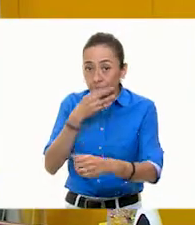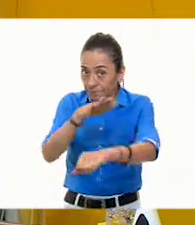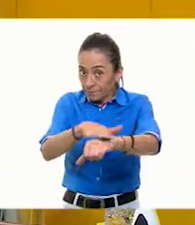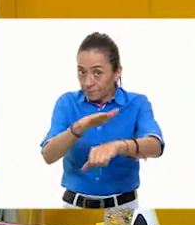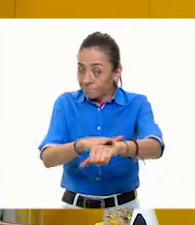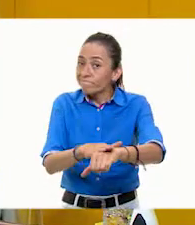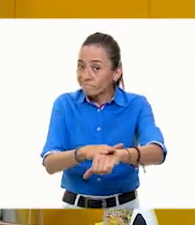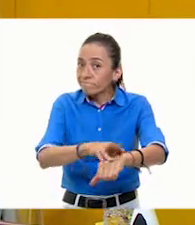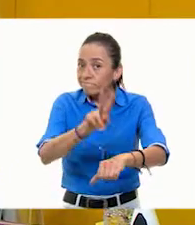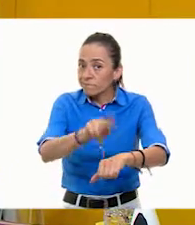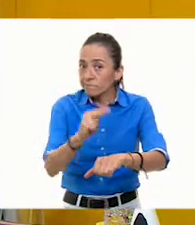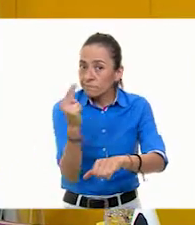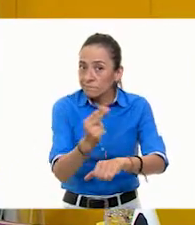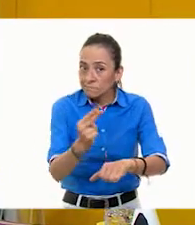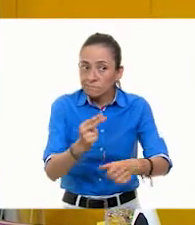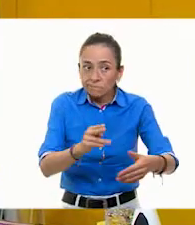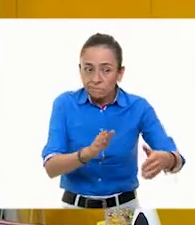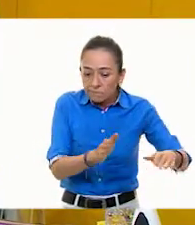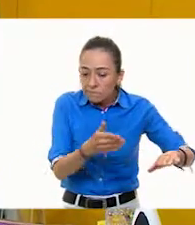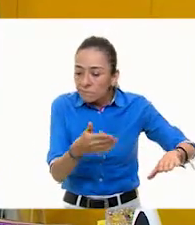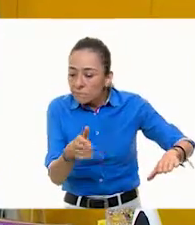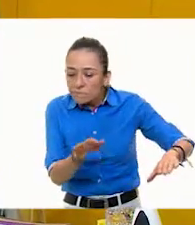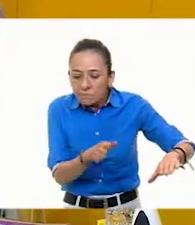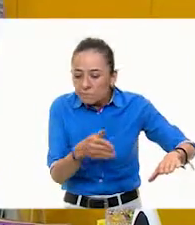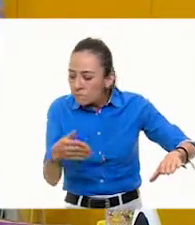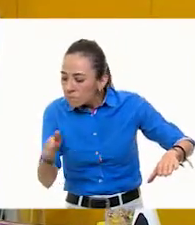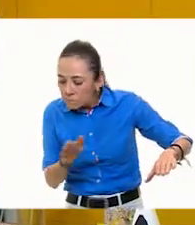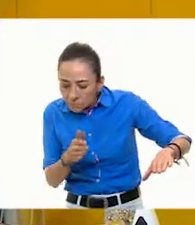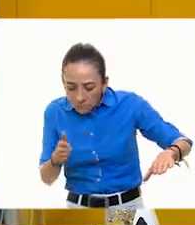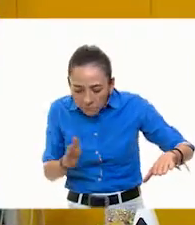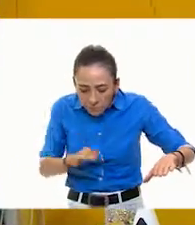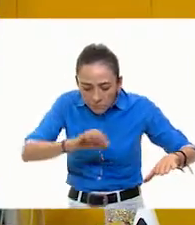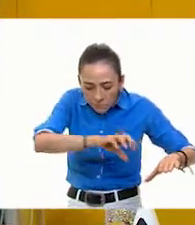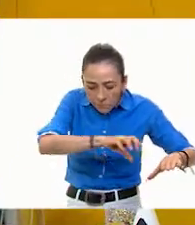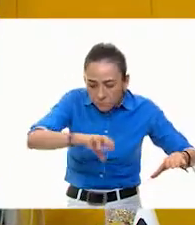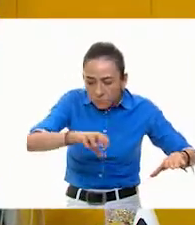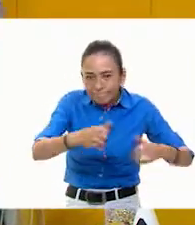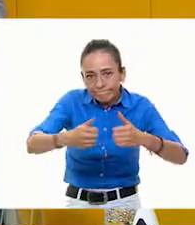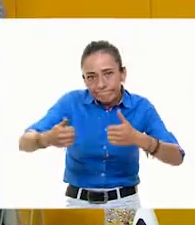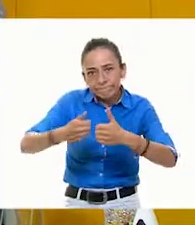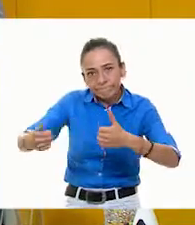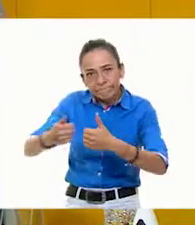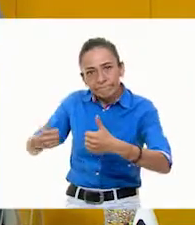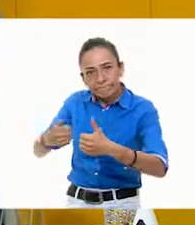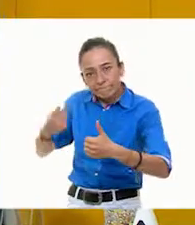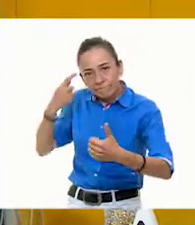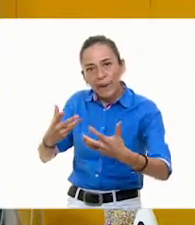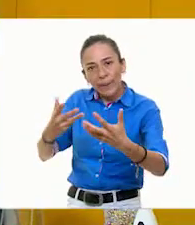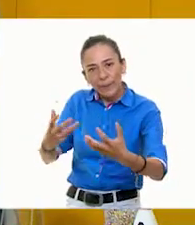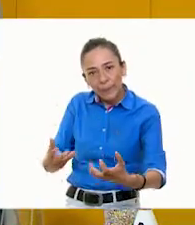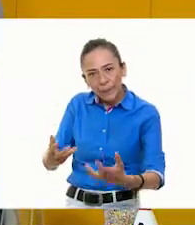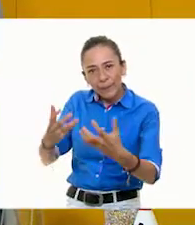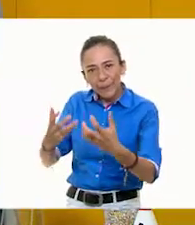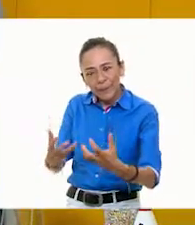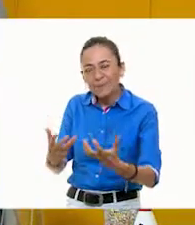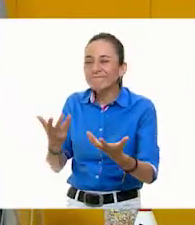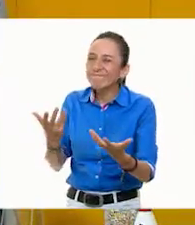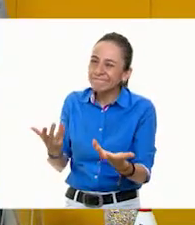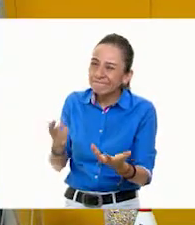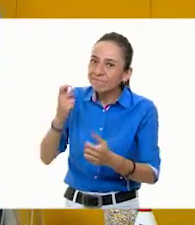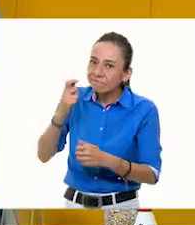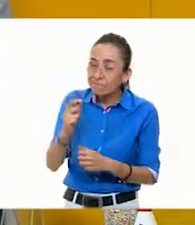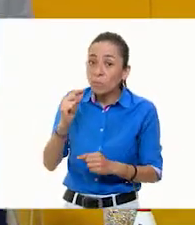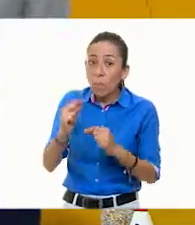separando a sí mismas para que dejen secar, porque conforme van secando, tienden a pegarse.